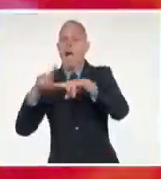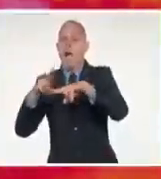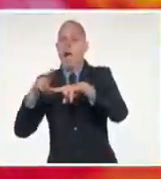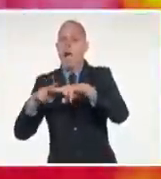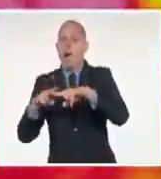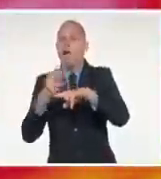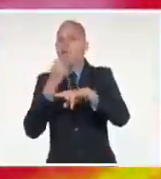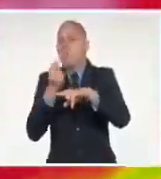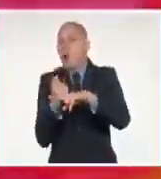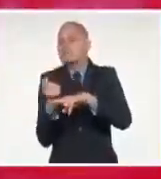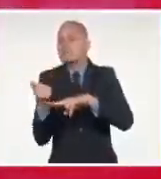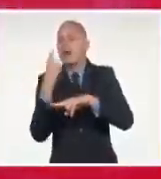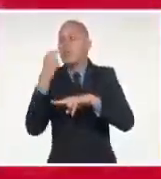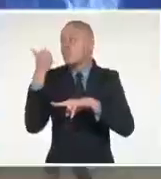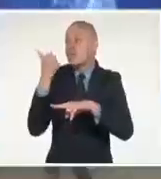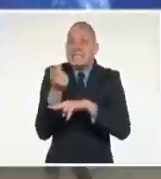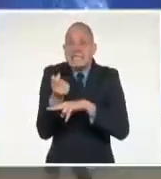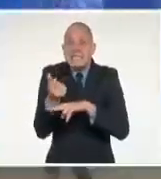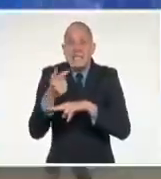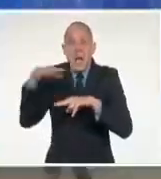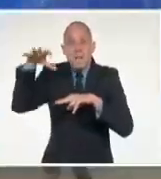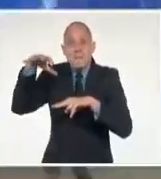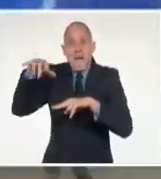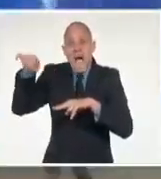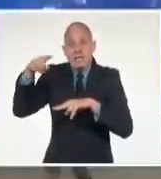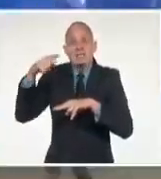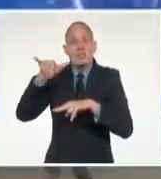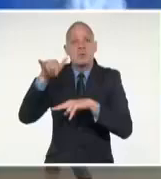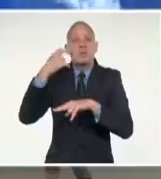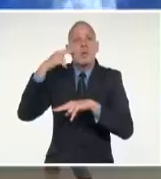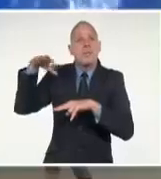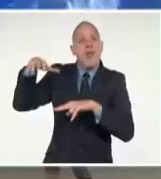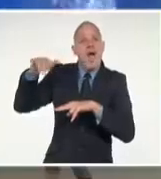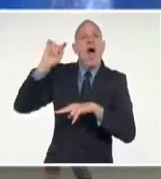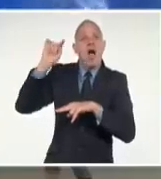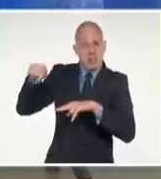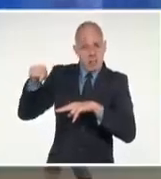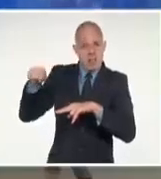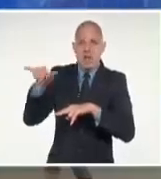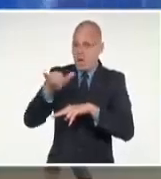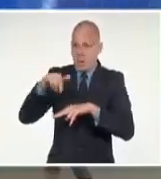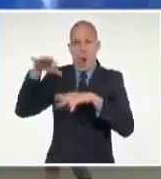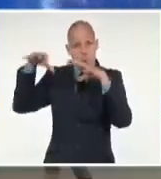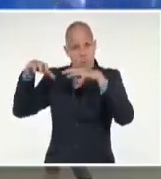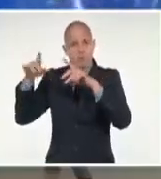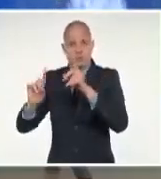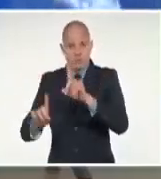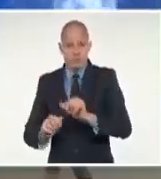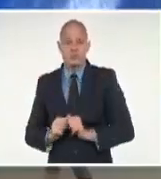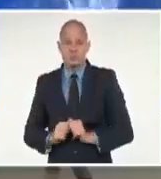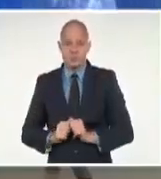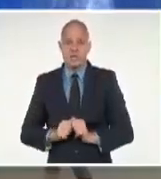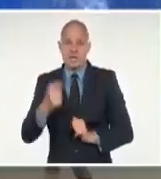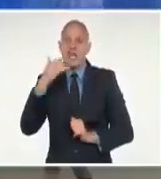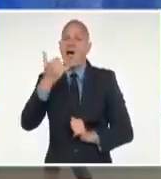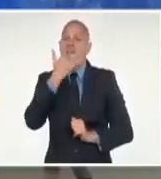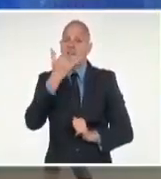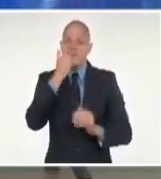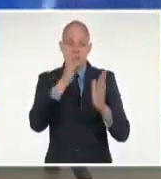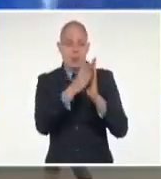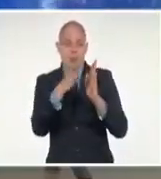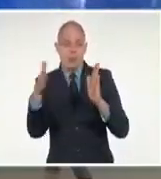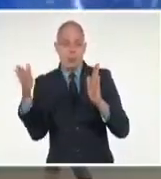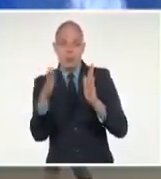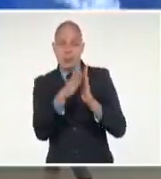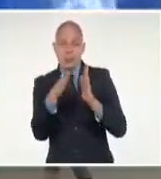Pinar del Río. Hay áreas de chubascos y tormentas eléctricas. O sea, que hay toda un área que está afectada por ese mal tiempo.